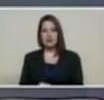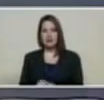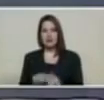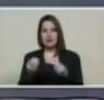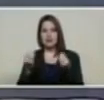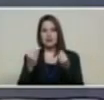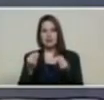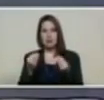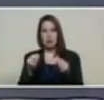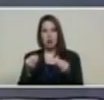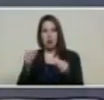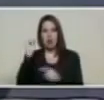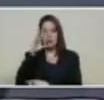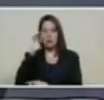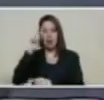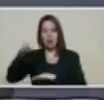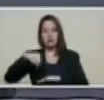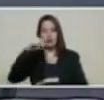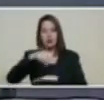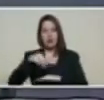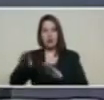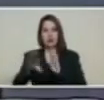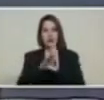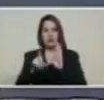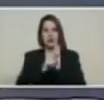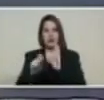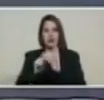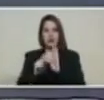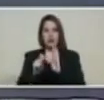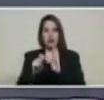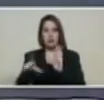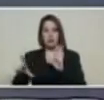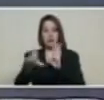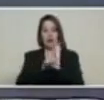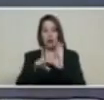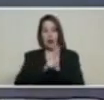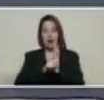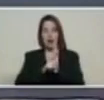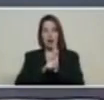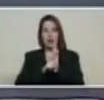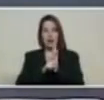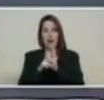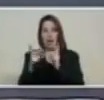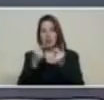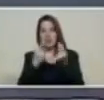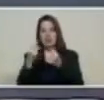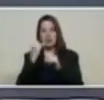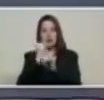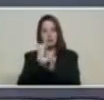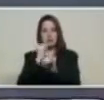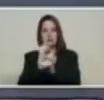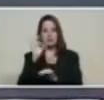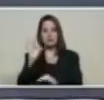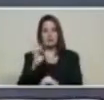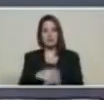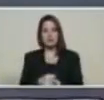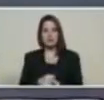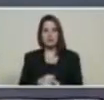Constituyente la ley del sistema integral de criptoactivos aquí está esta ley